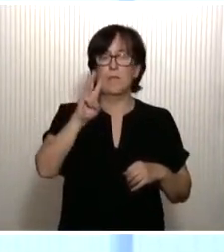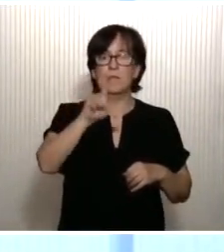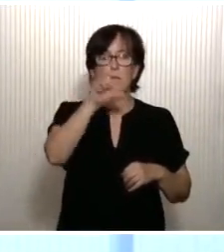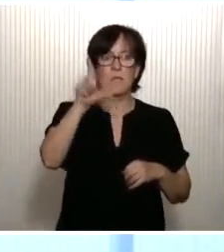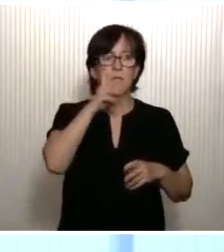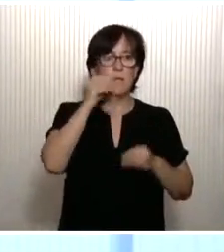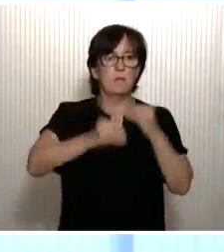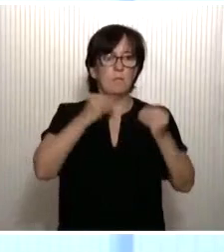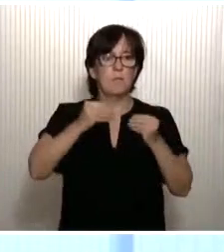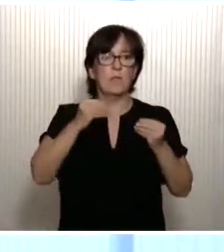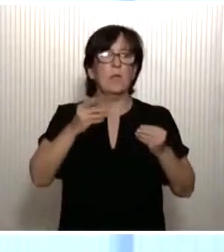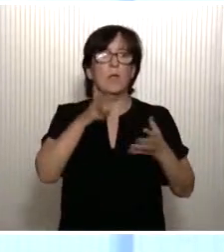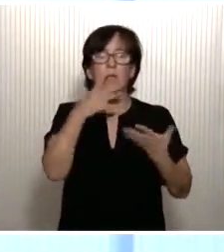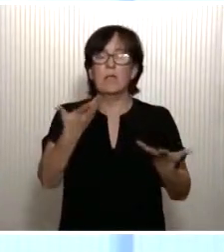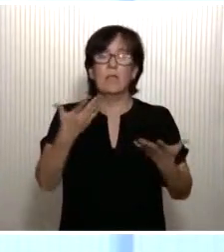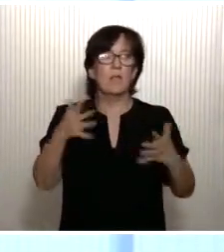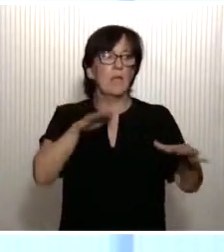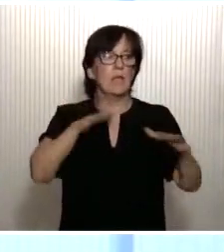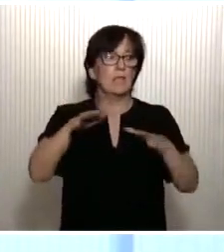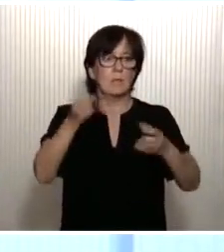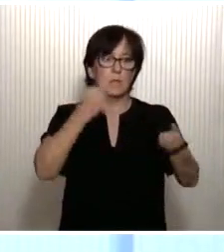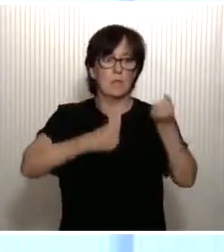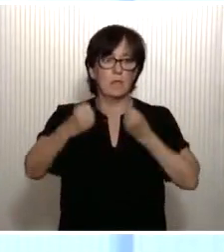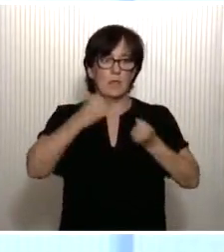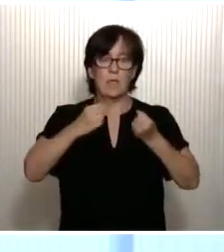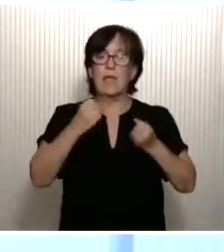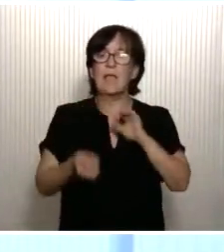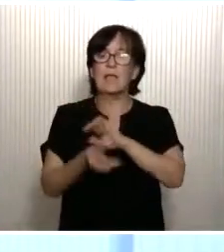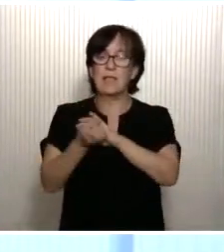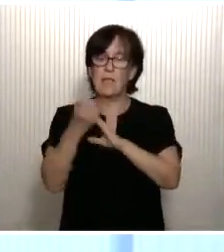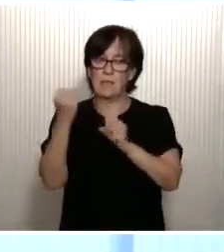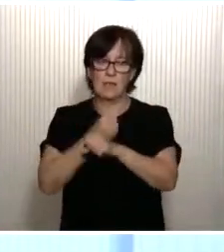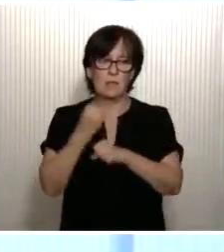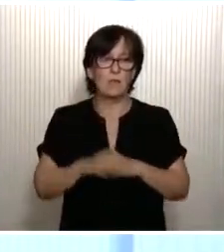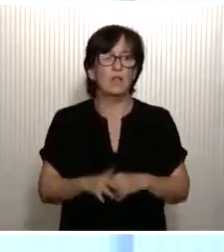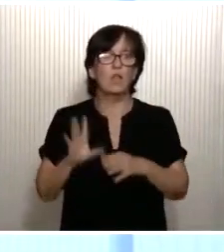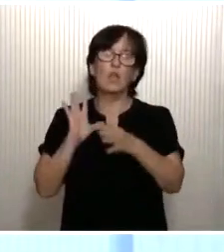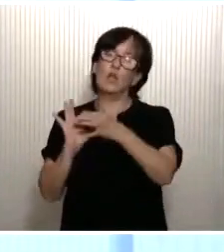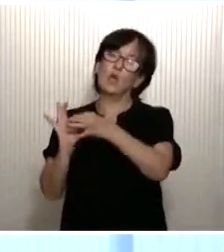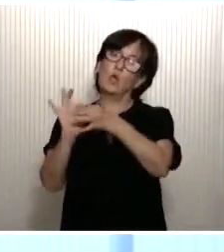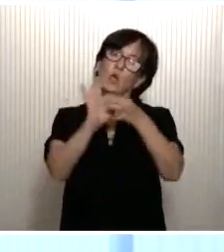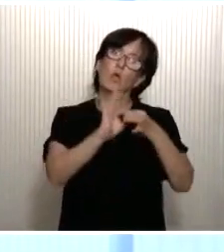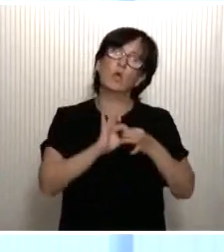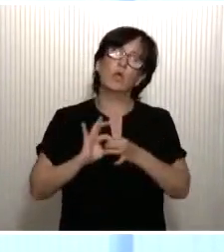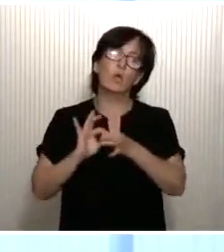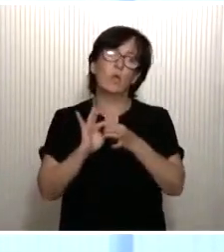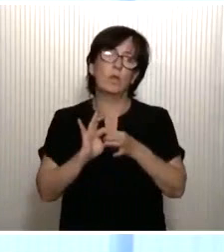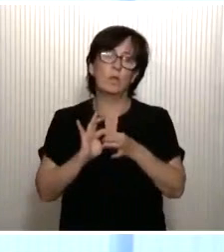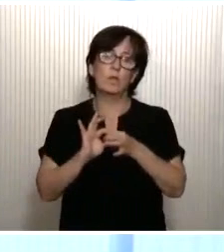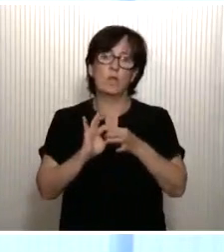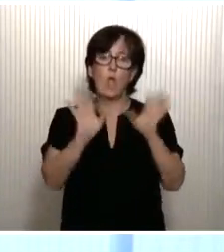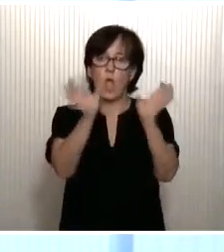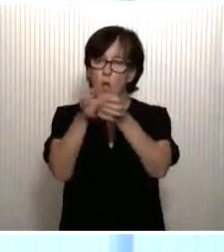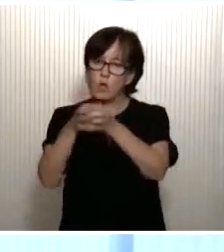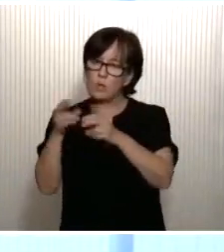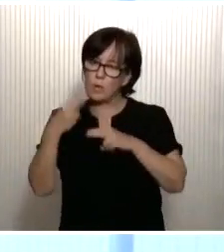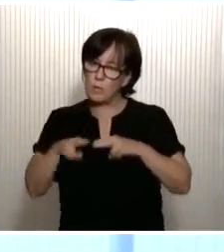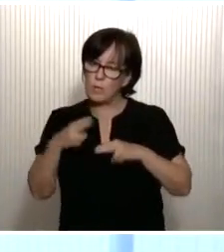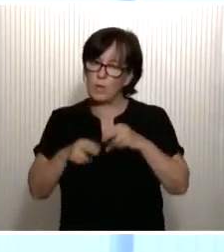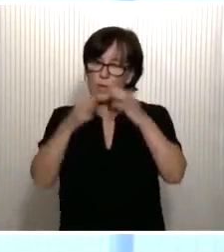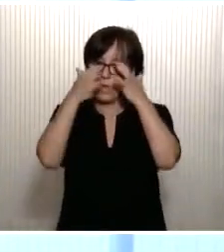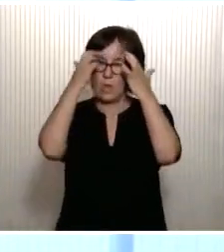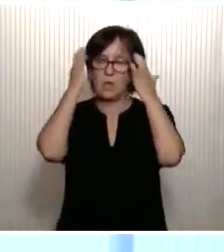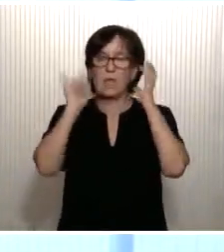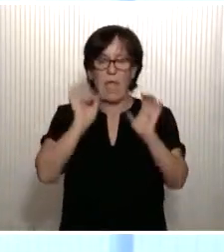por la reactivación económica y también por la creación de empleo. Y unidad entre las fuerzas políticas, con presencia